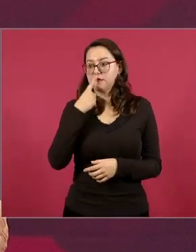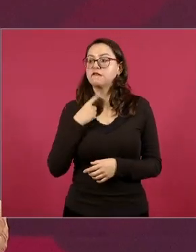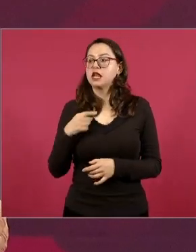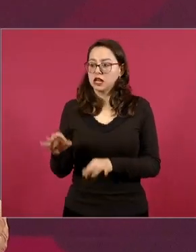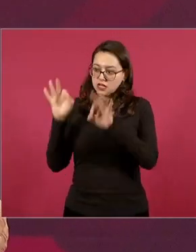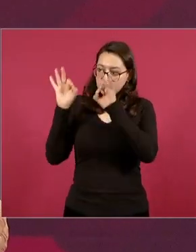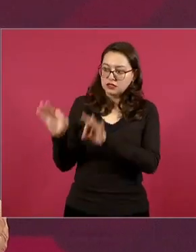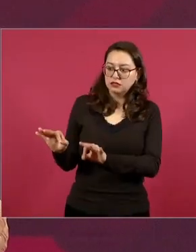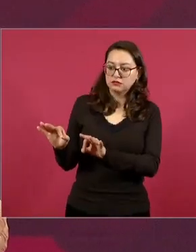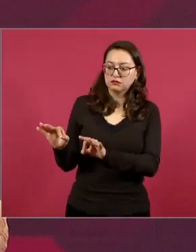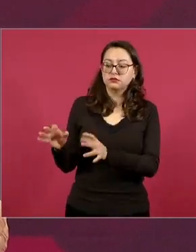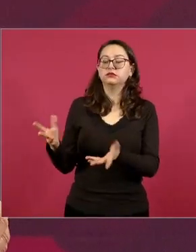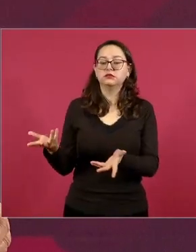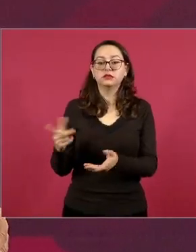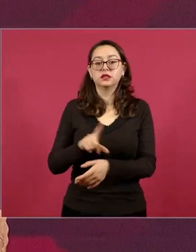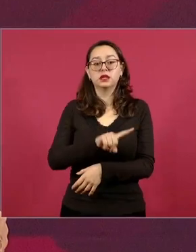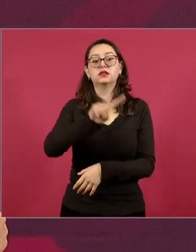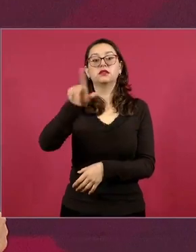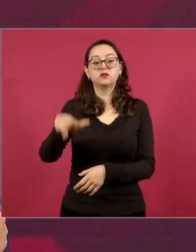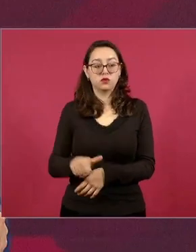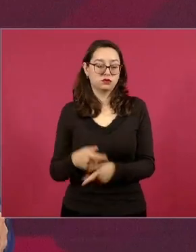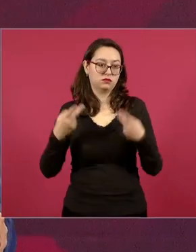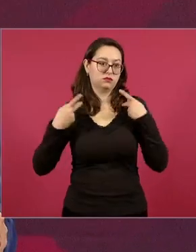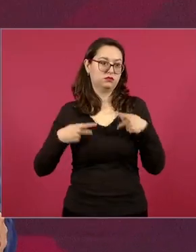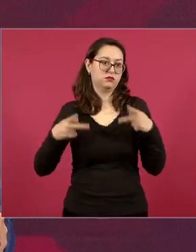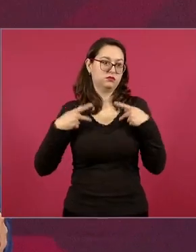que se hagan listados